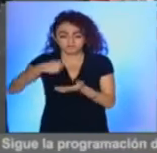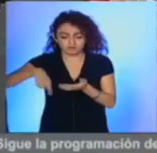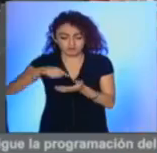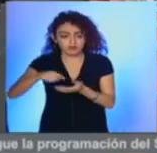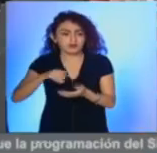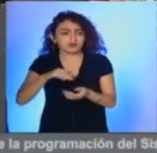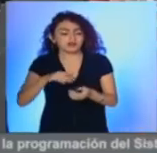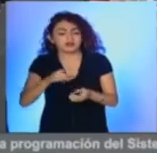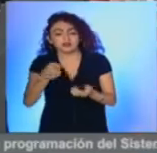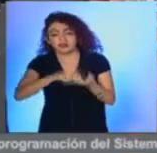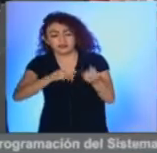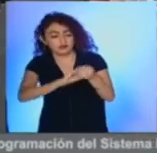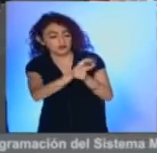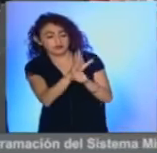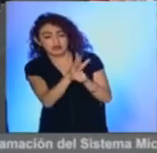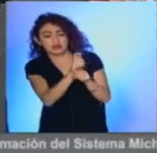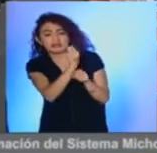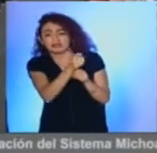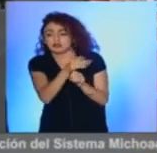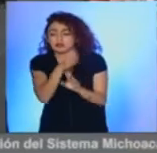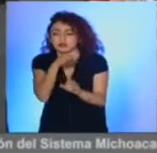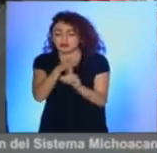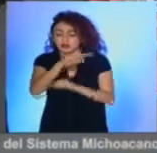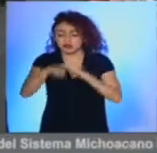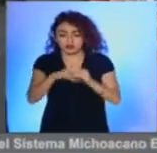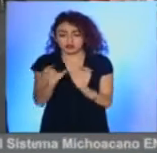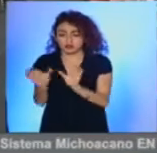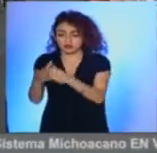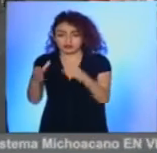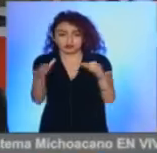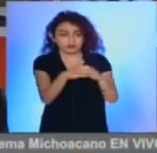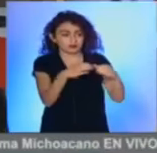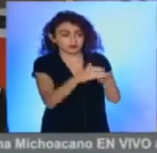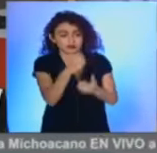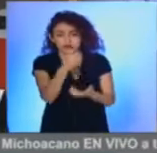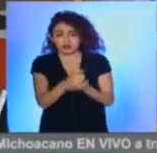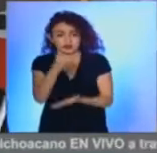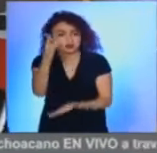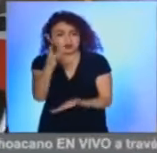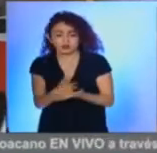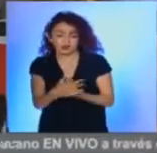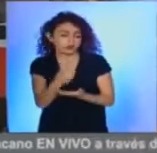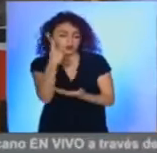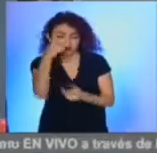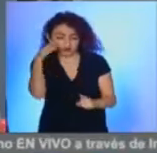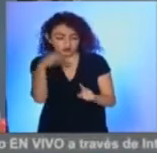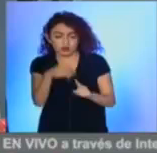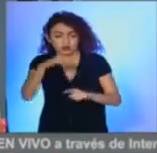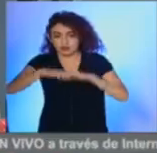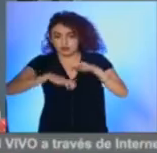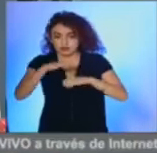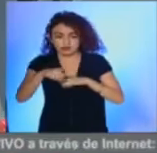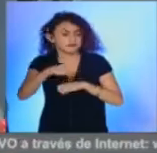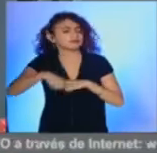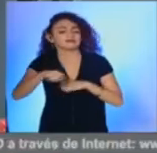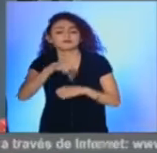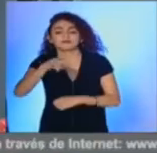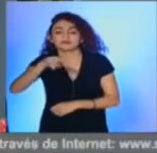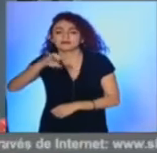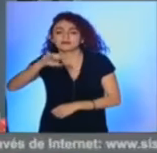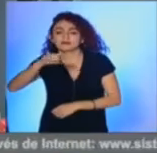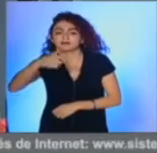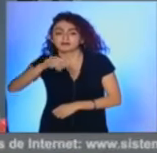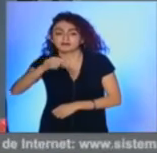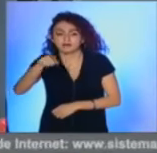efectos de la pandemia recayeron en todos los sectores económicos y no en solo uno. De acuerdo al dato del Inegi, que